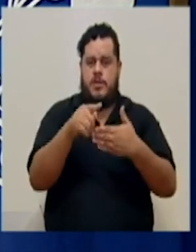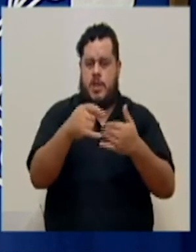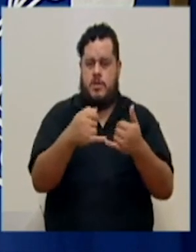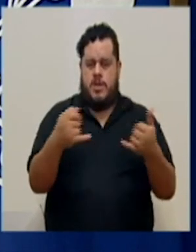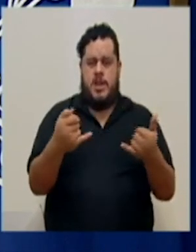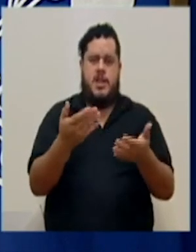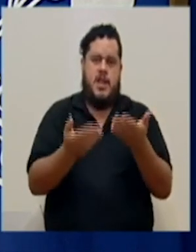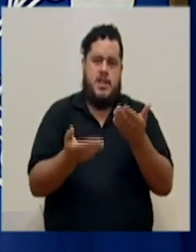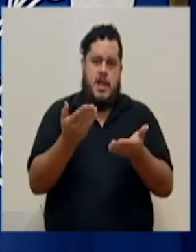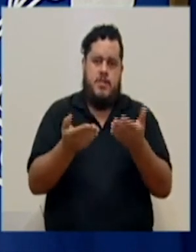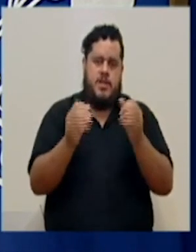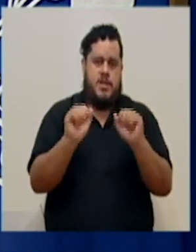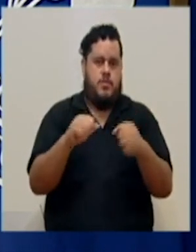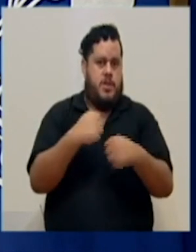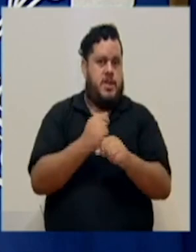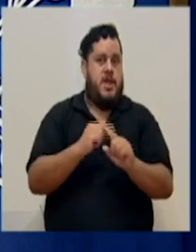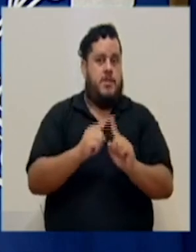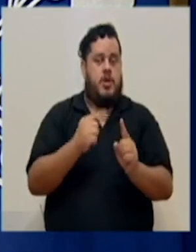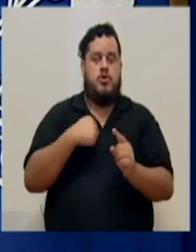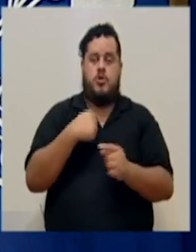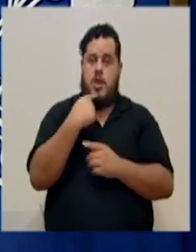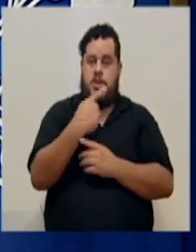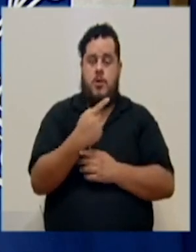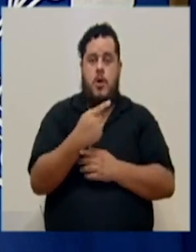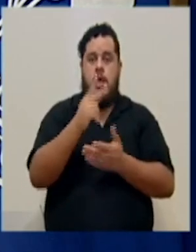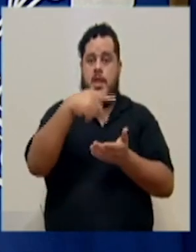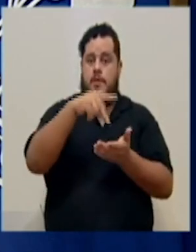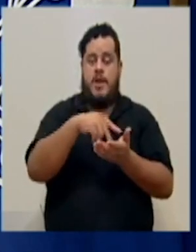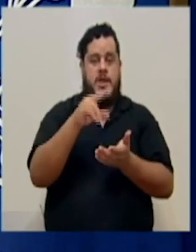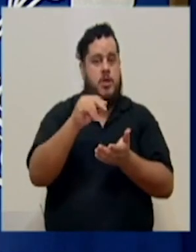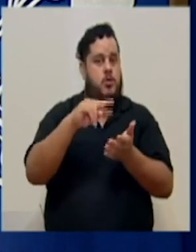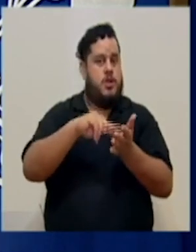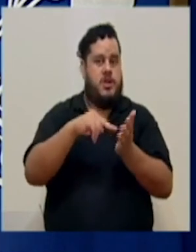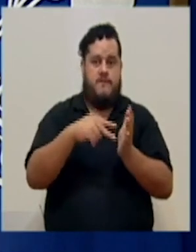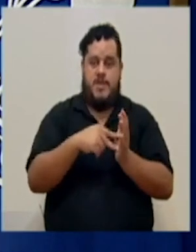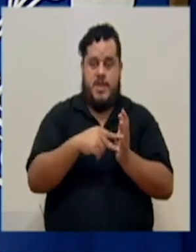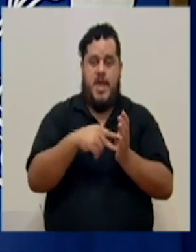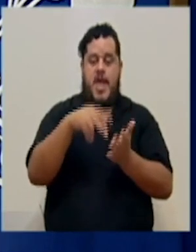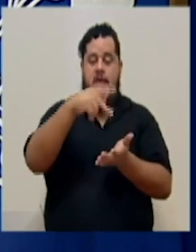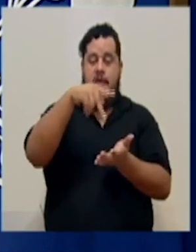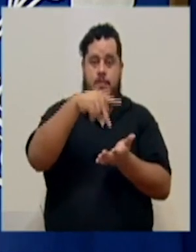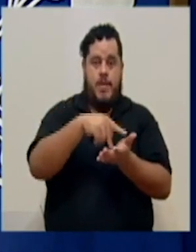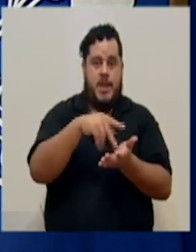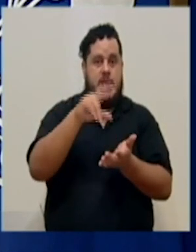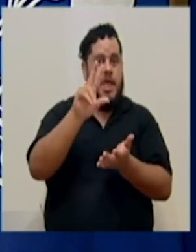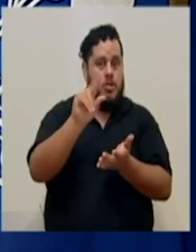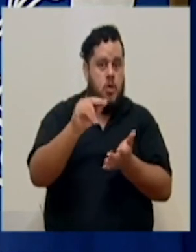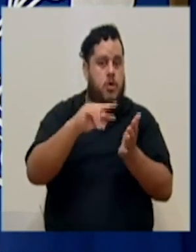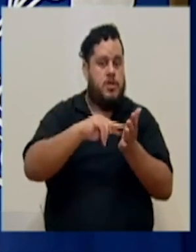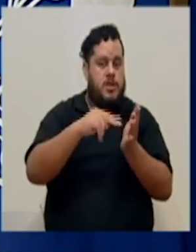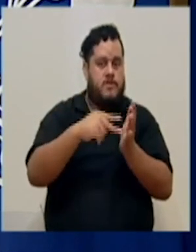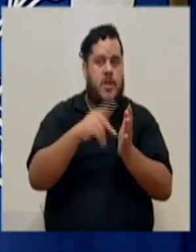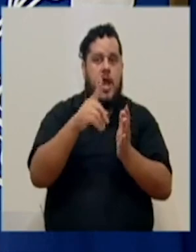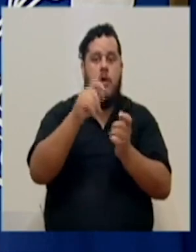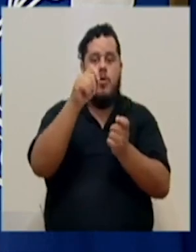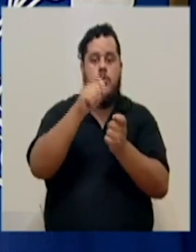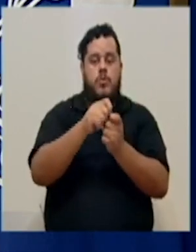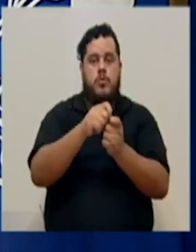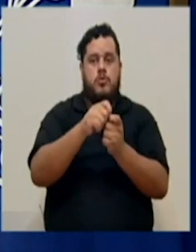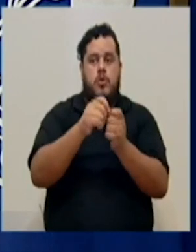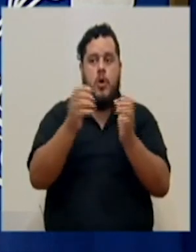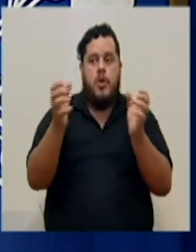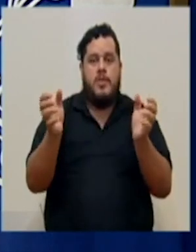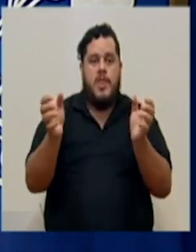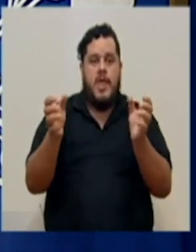paulatinamente se puede hacer, pero insisto que el parque no represente, no puede representar ese punto de unión para romper burbujas